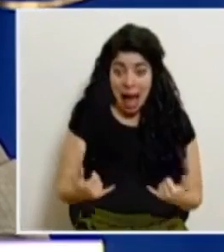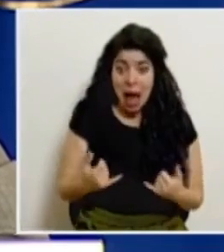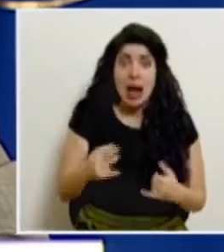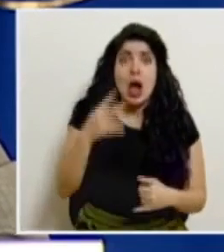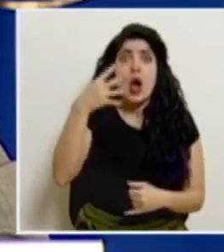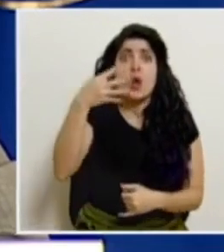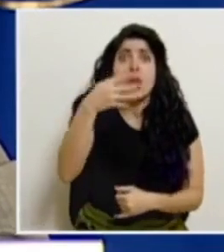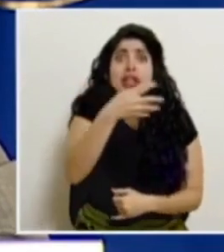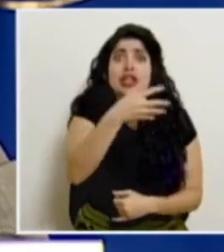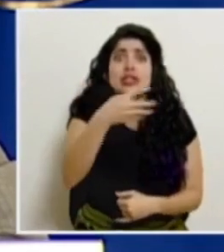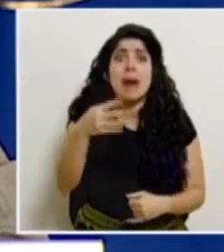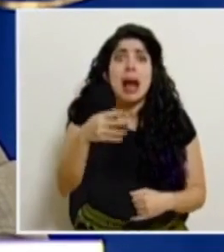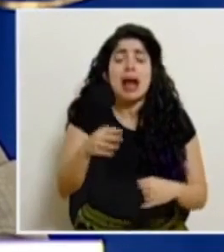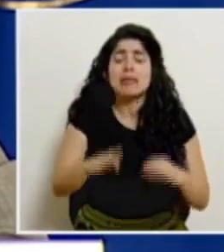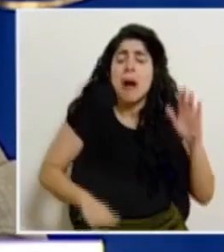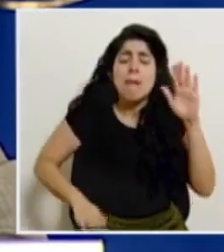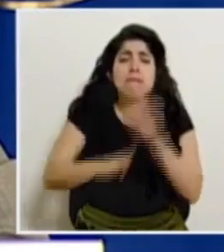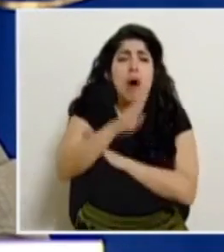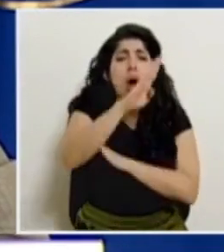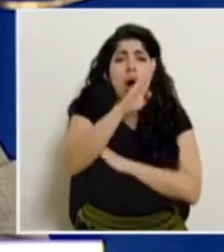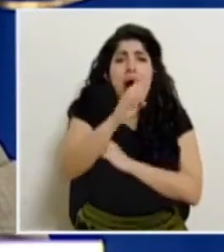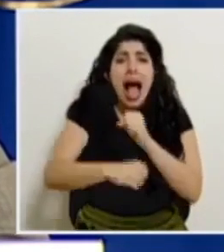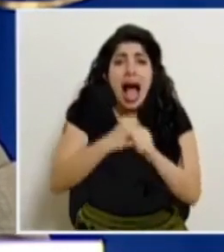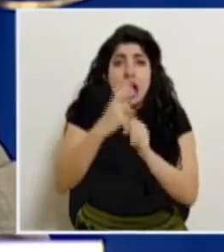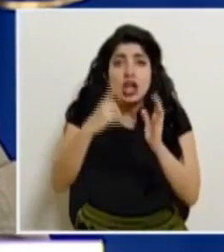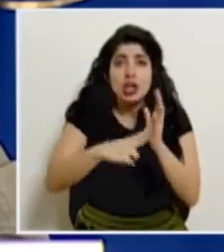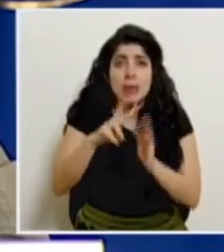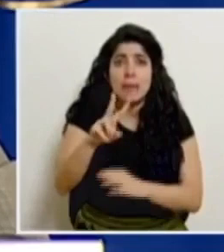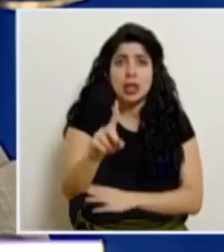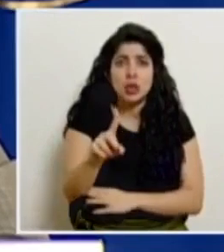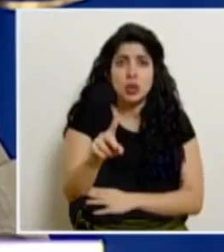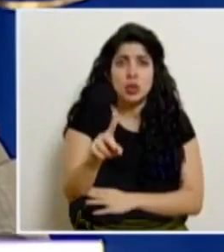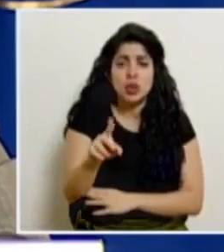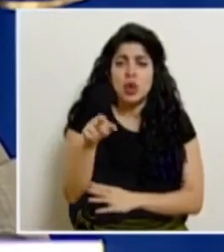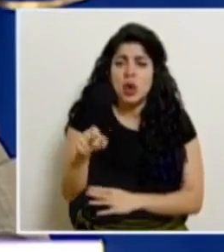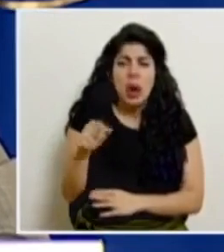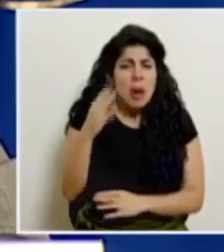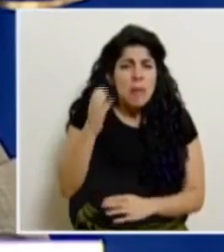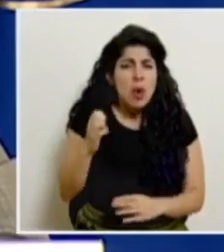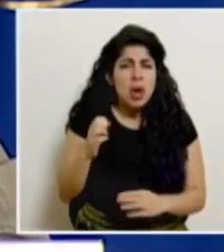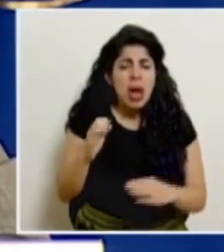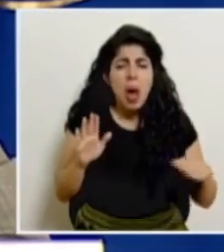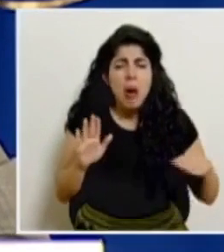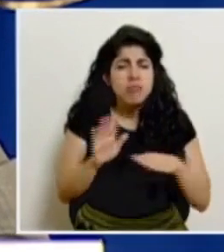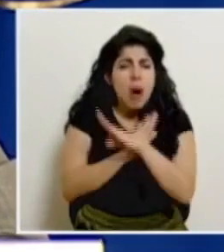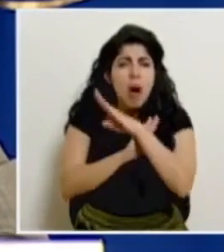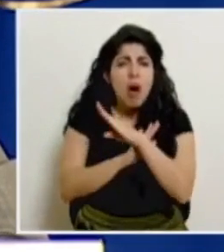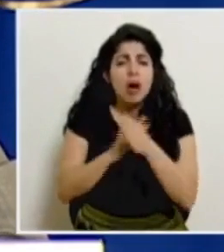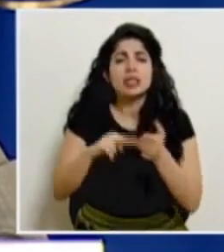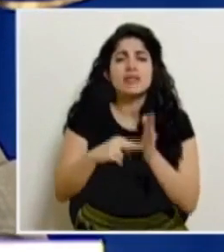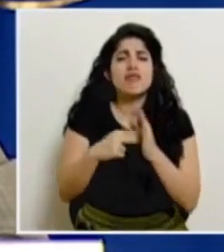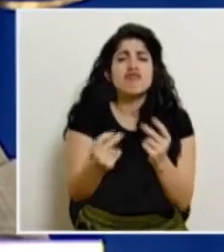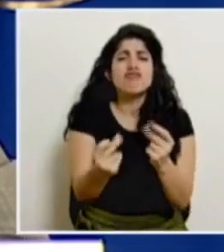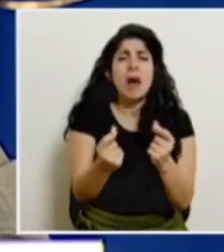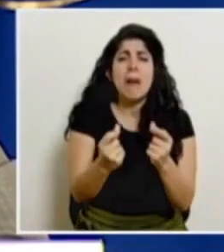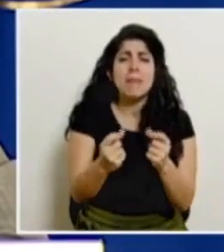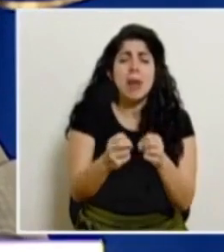cuatro semanas en el año 2021. Esto solo tiene una traducción. Crecemos aceleradamente,